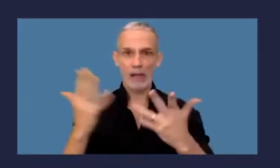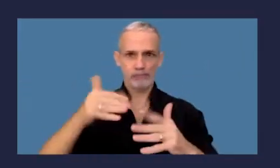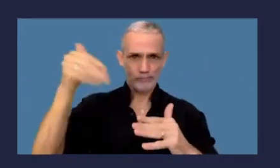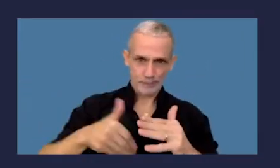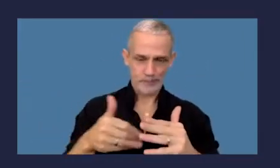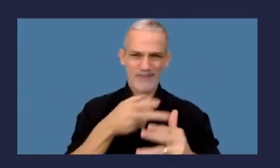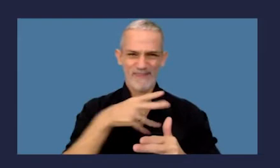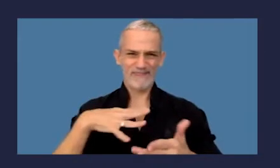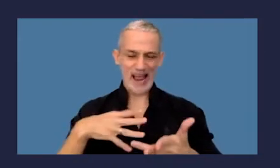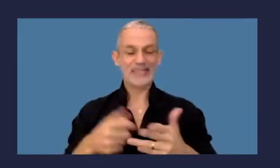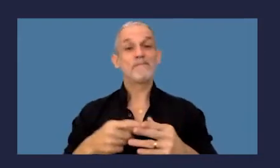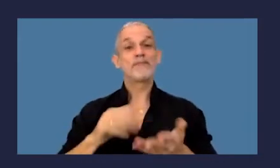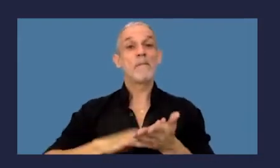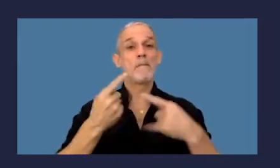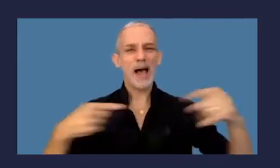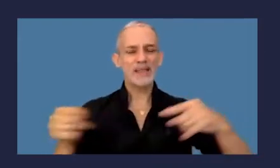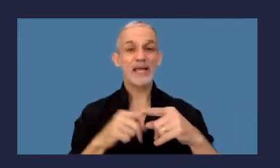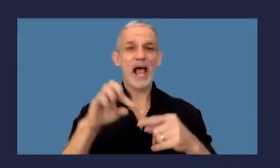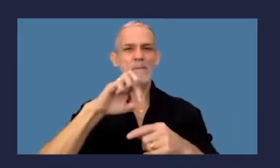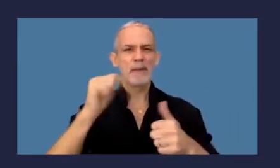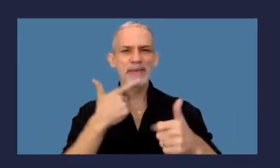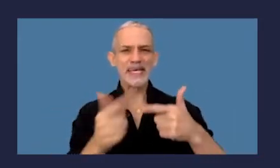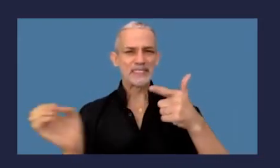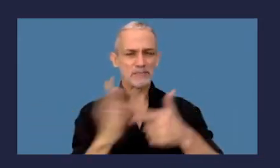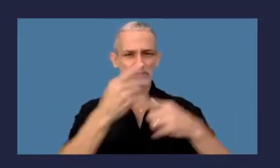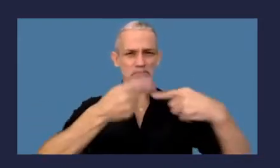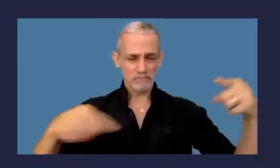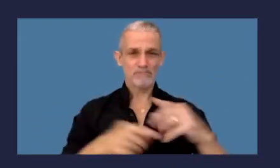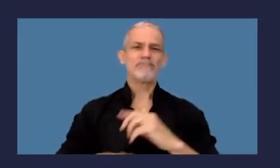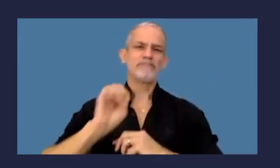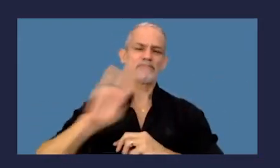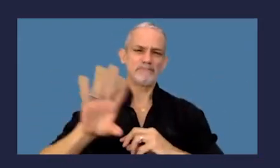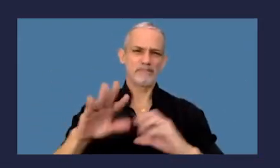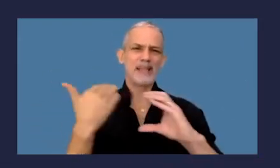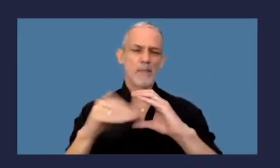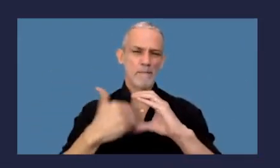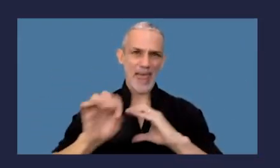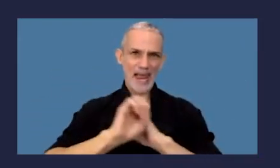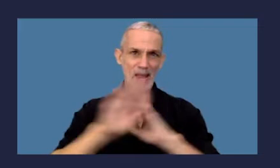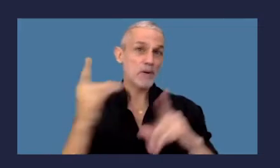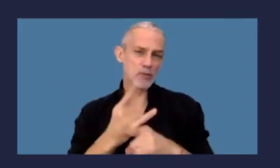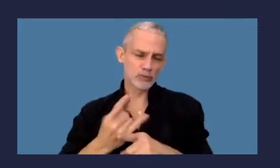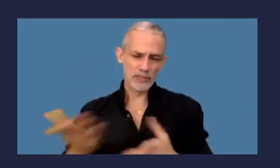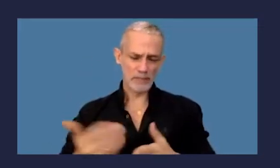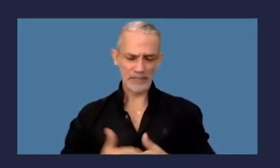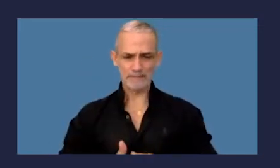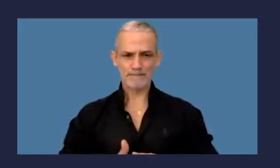dar el presente. El material también después, al finalizar la jornada, lo estaremos enviando por mail, como siempre.